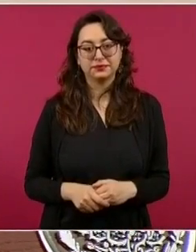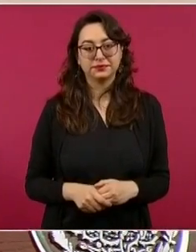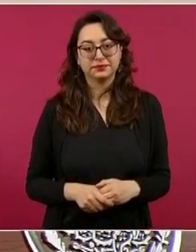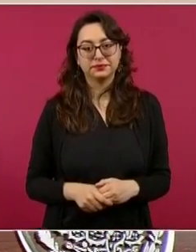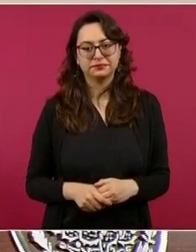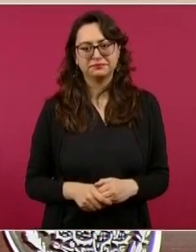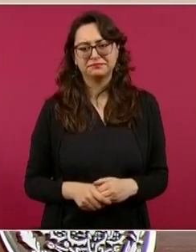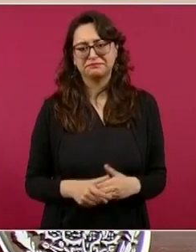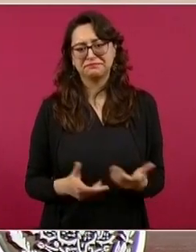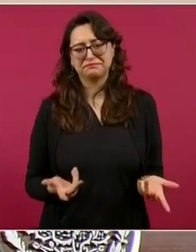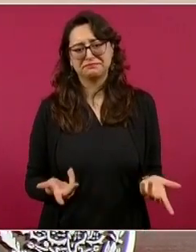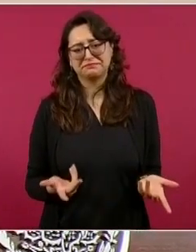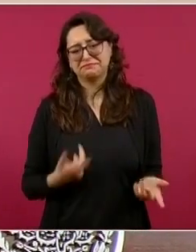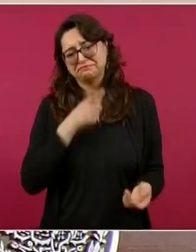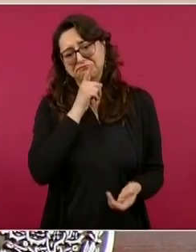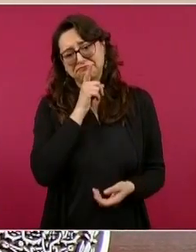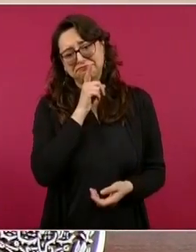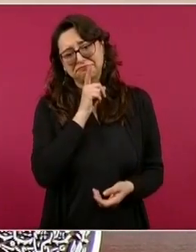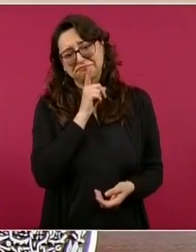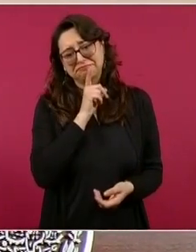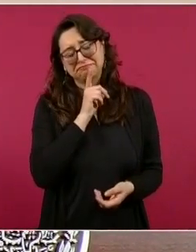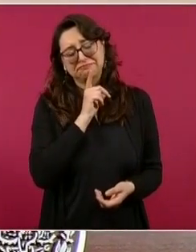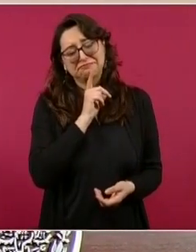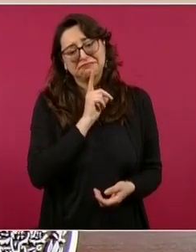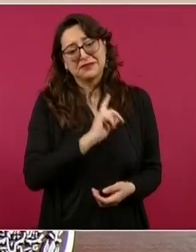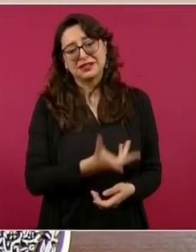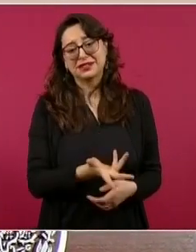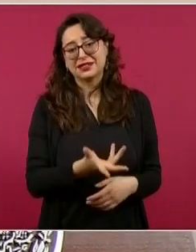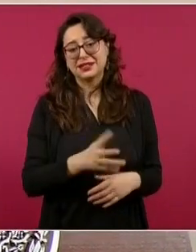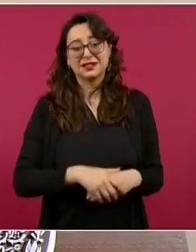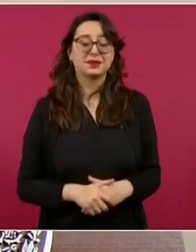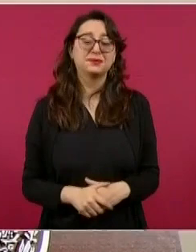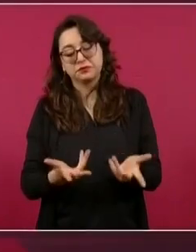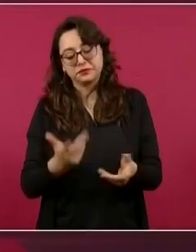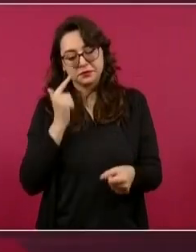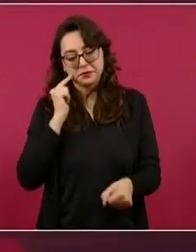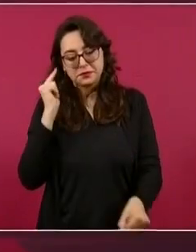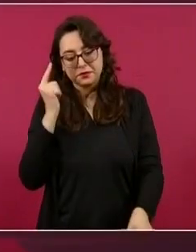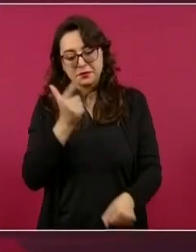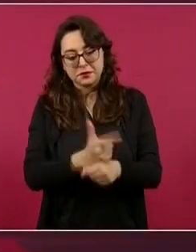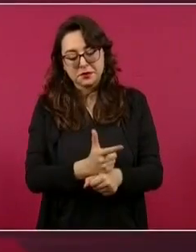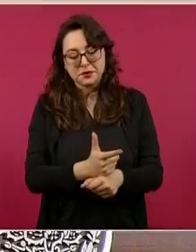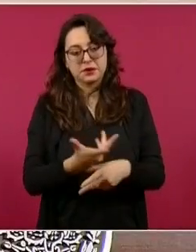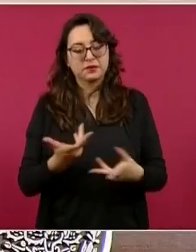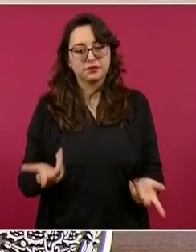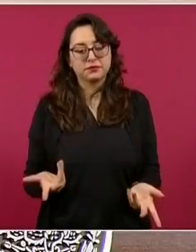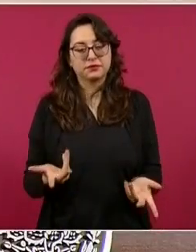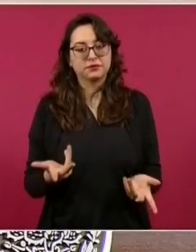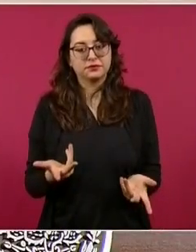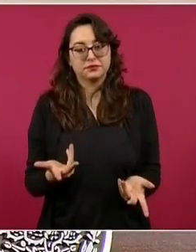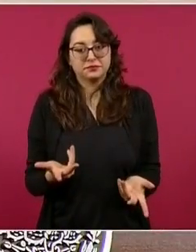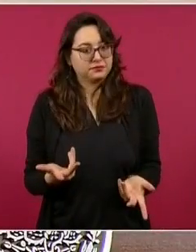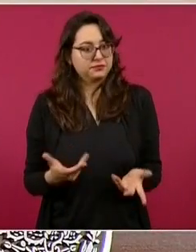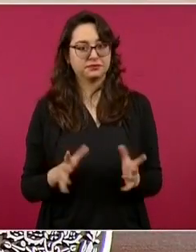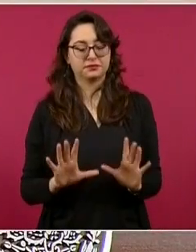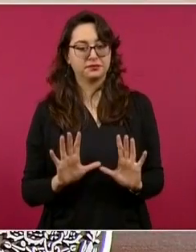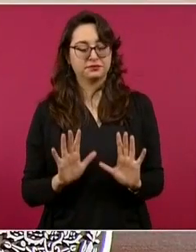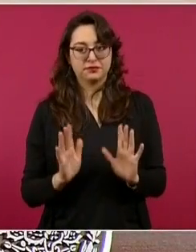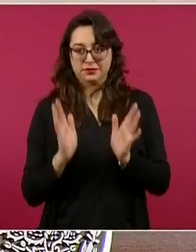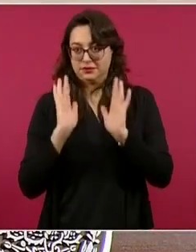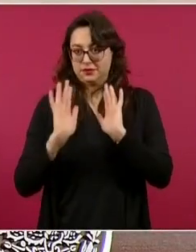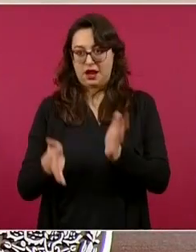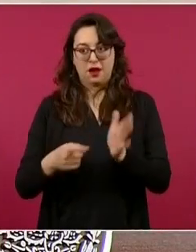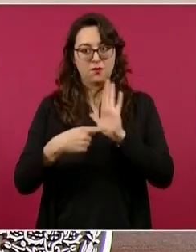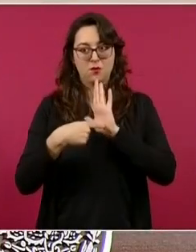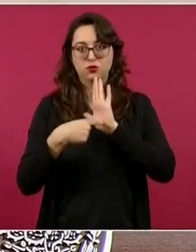Eso es falso, no es cierto. No hay ningún lugar del territorio